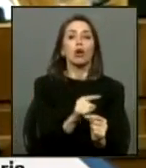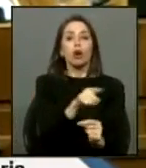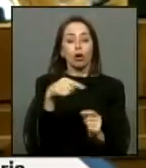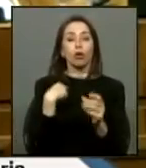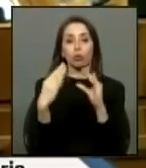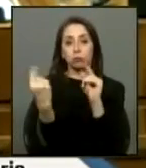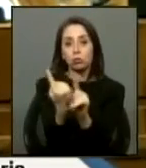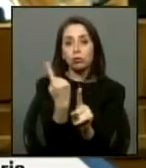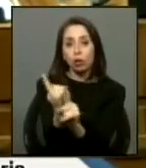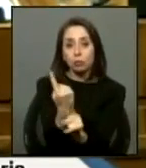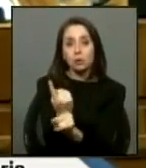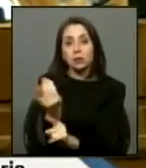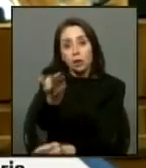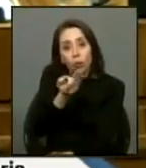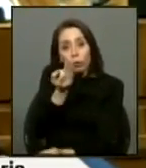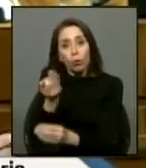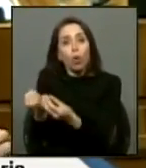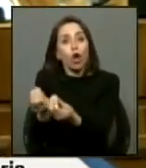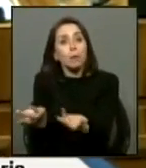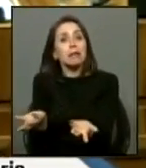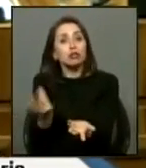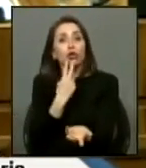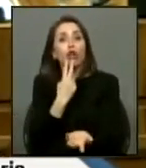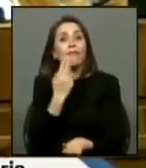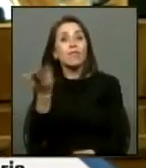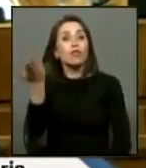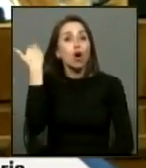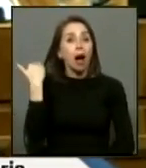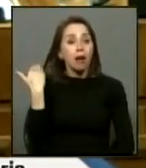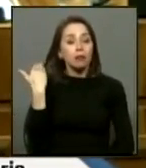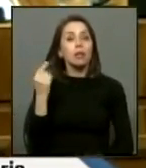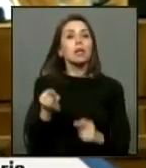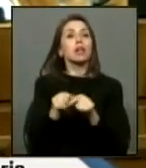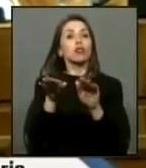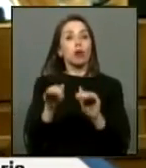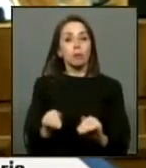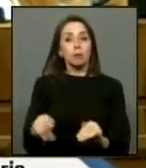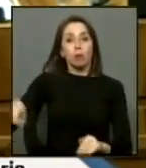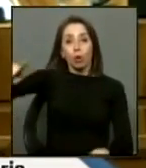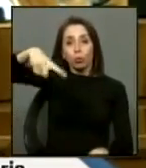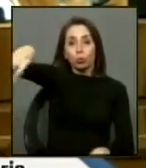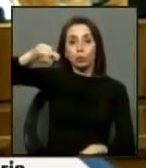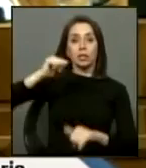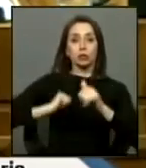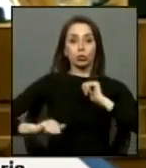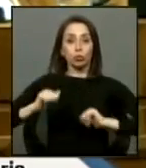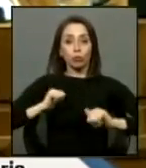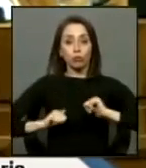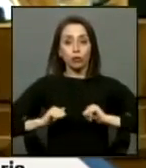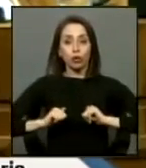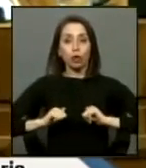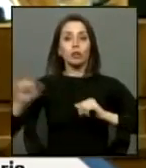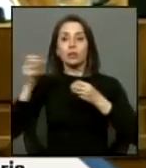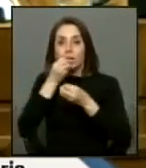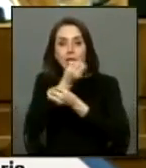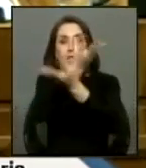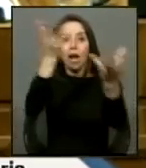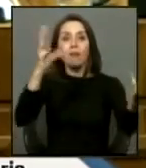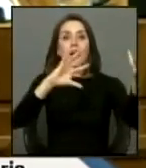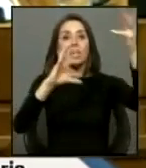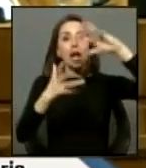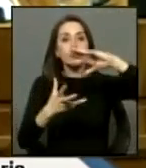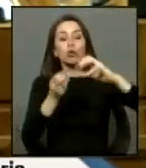conversado lo que les ha pasado bueno eso mismo que ustedes sufrieron es lo que tienen que comunicarle al mundo